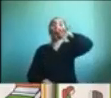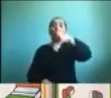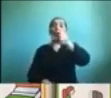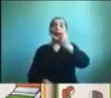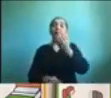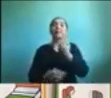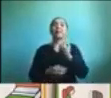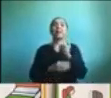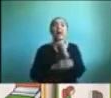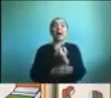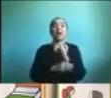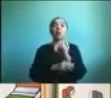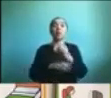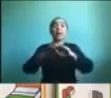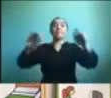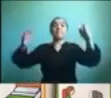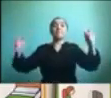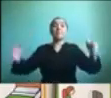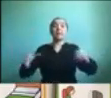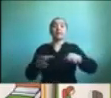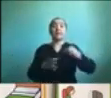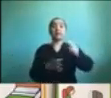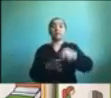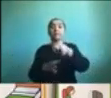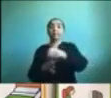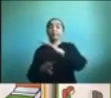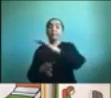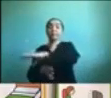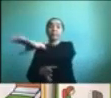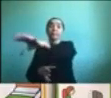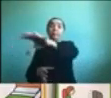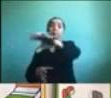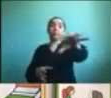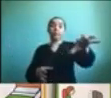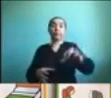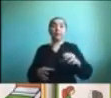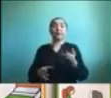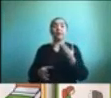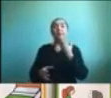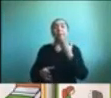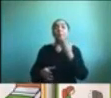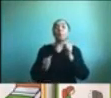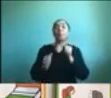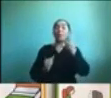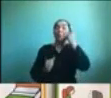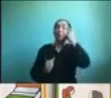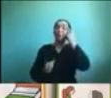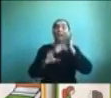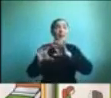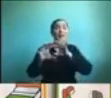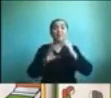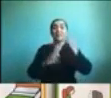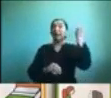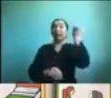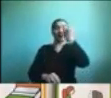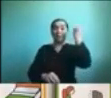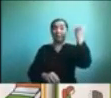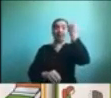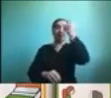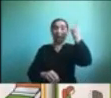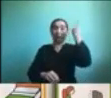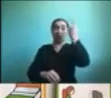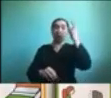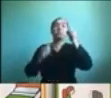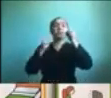y ver qué actividades para fomentar la independencia de la autonomía puede realizar el niño en su casa